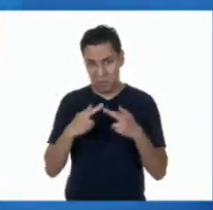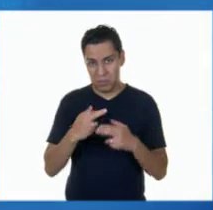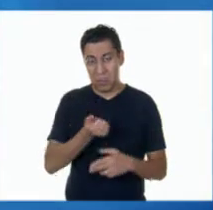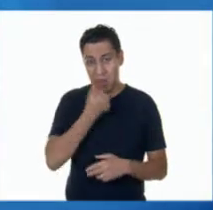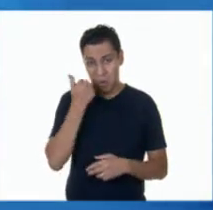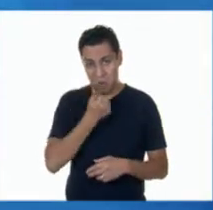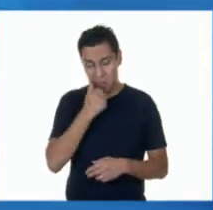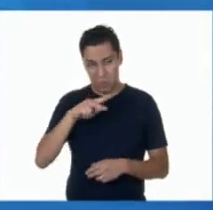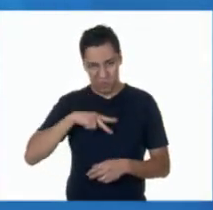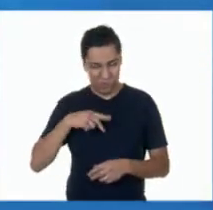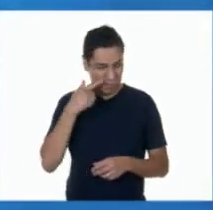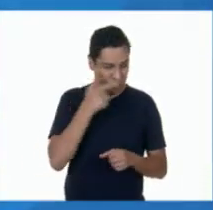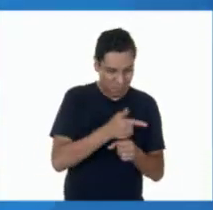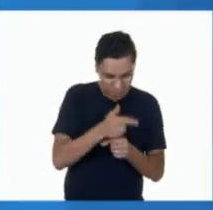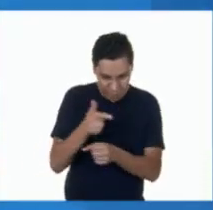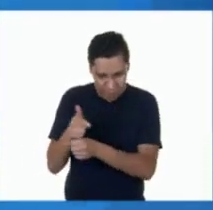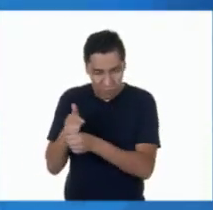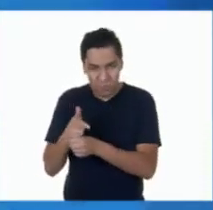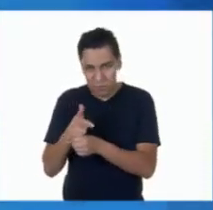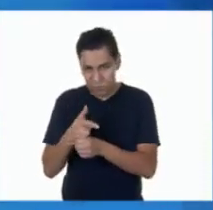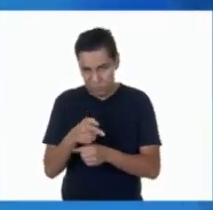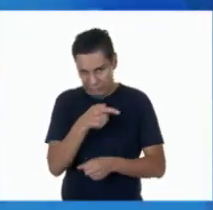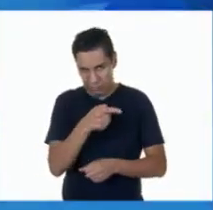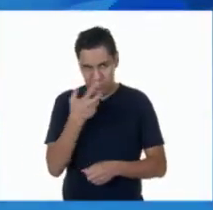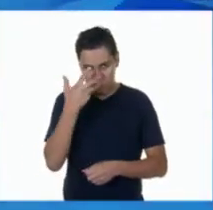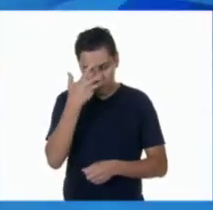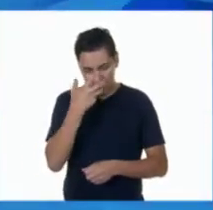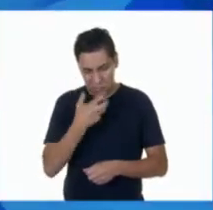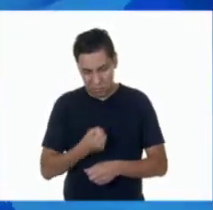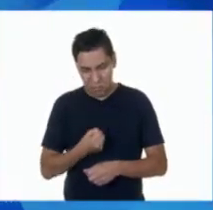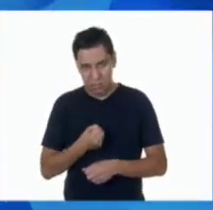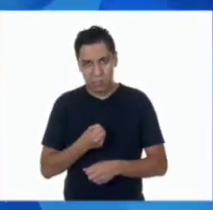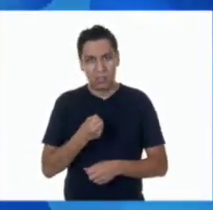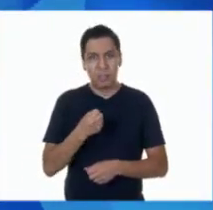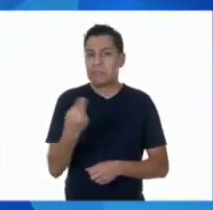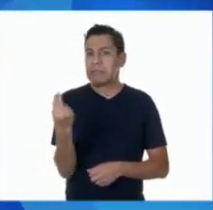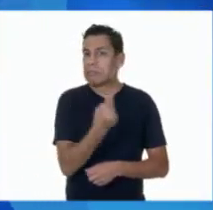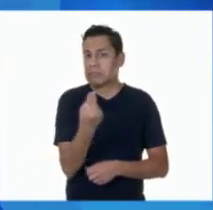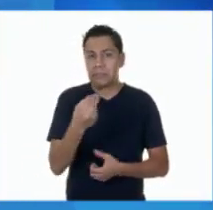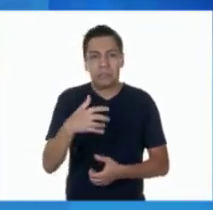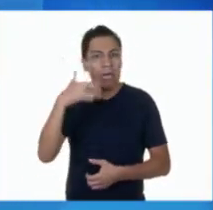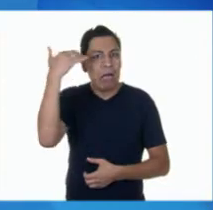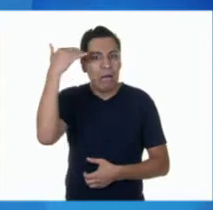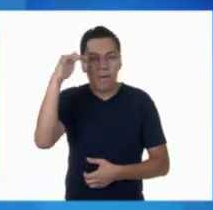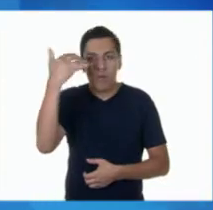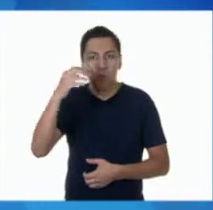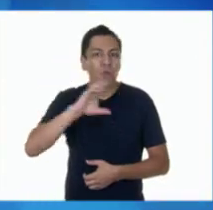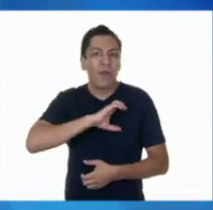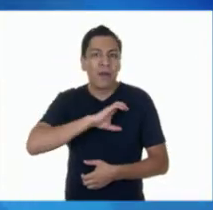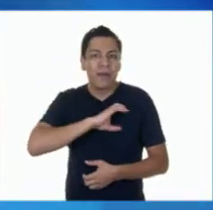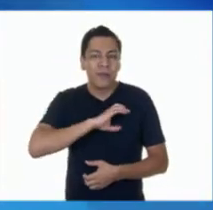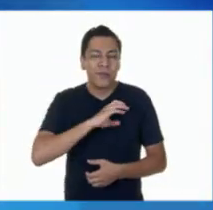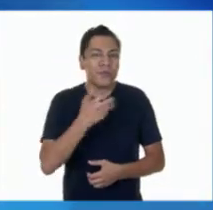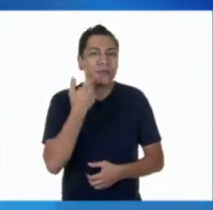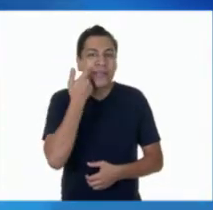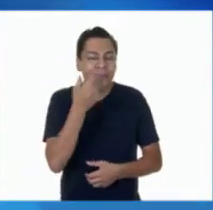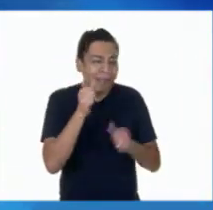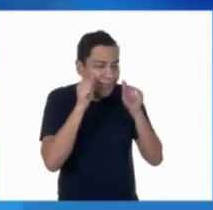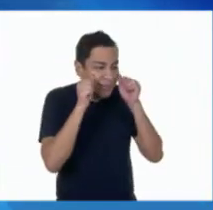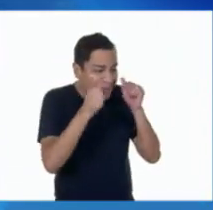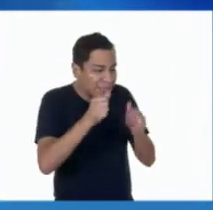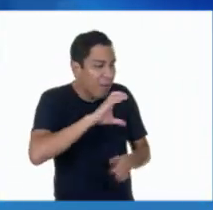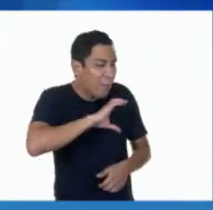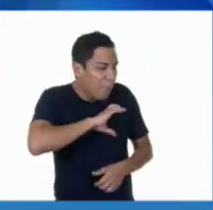cuando los niños están desanimados, llegan a acudir a un adulto para pedir un almuerzo de afecto, la cual les hace